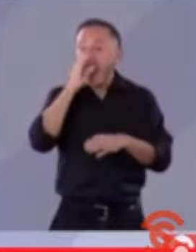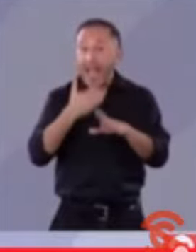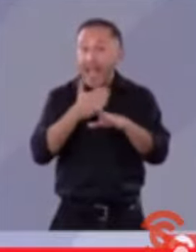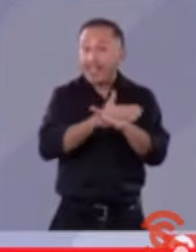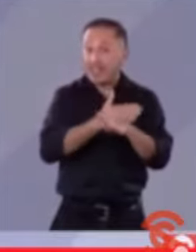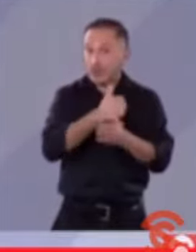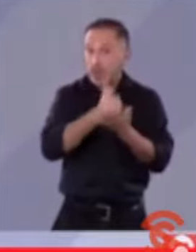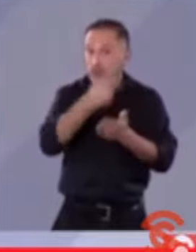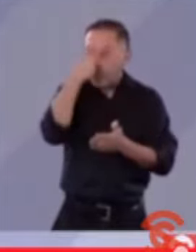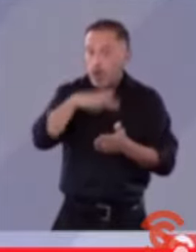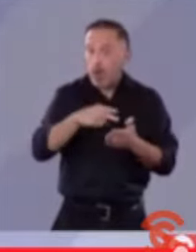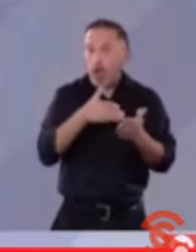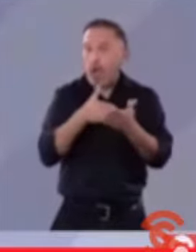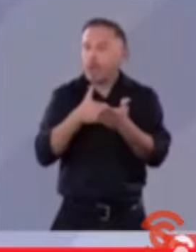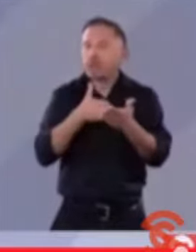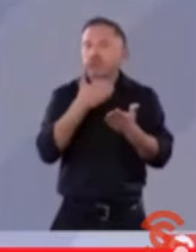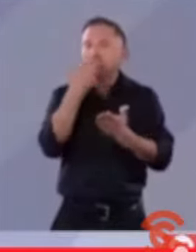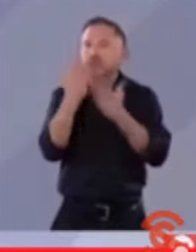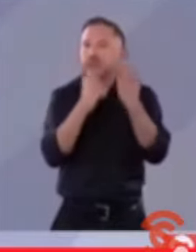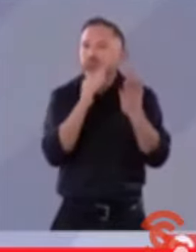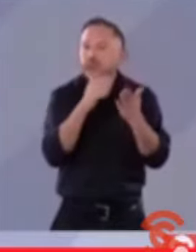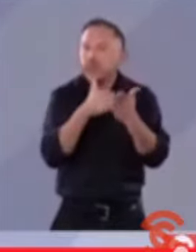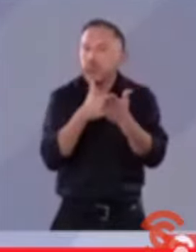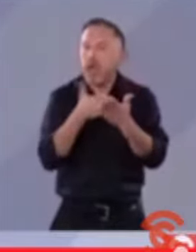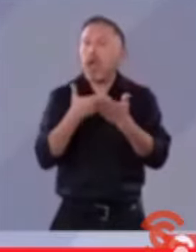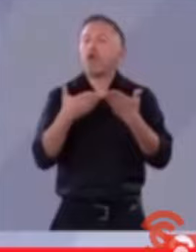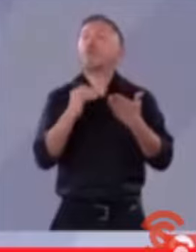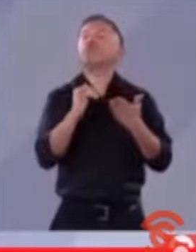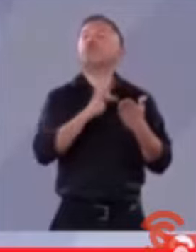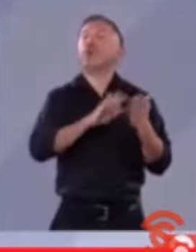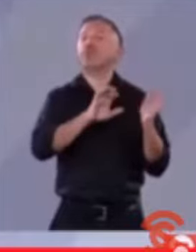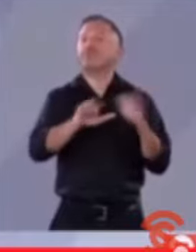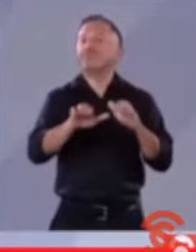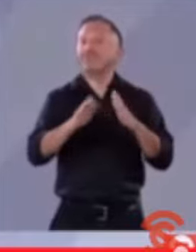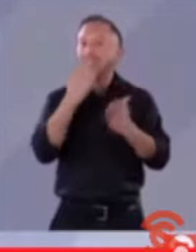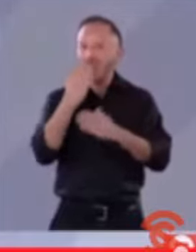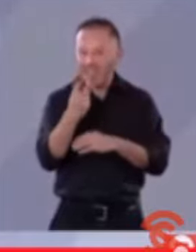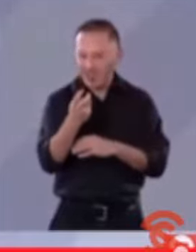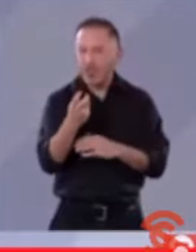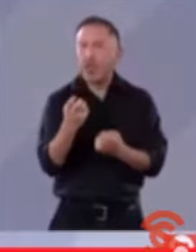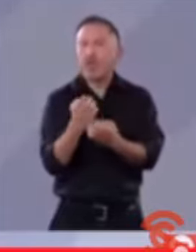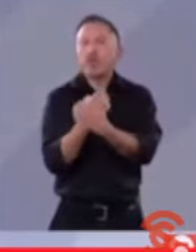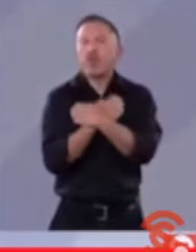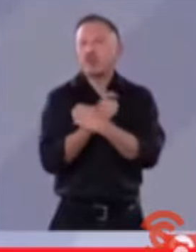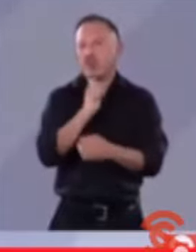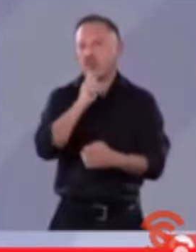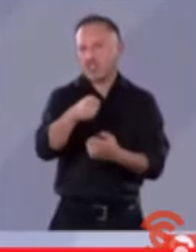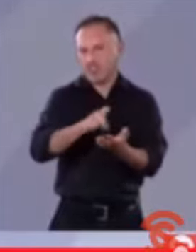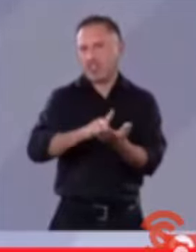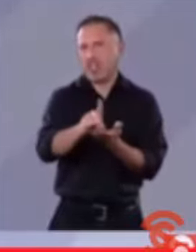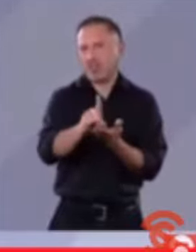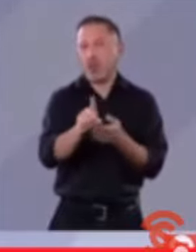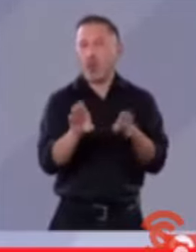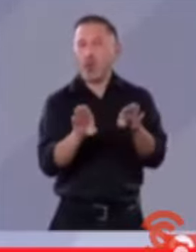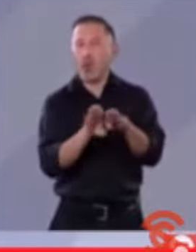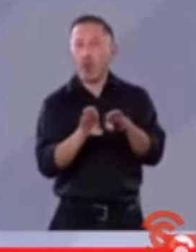Ciudad de México. Esto lo vamos a llevar al país. La educación es un derecho, no un privilegio o una mercancía como quiso el PRI.